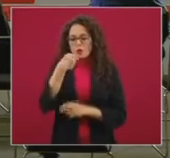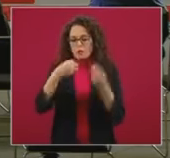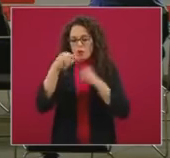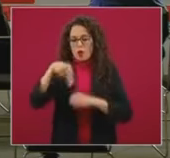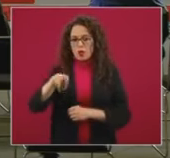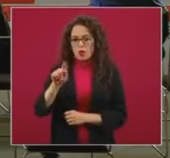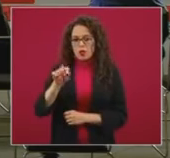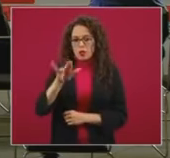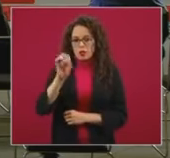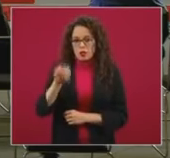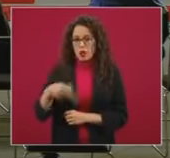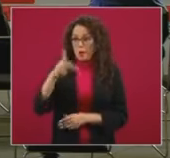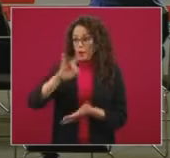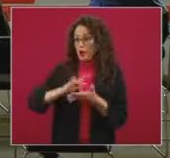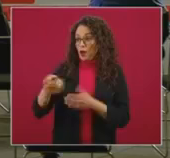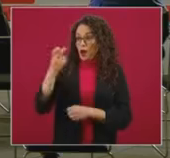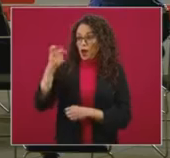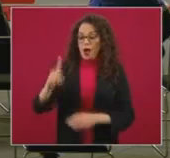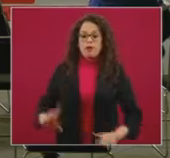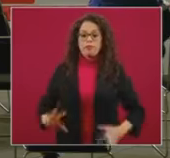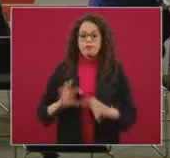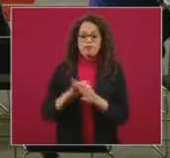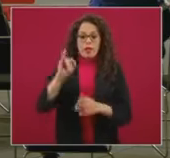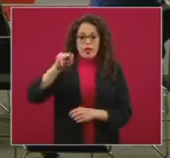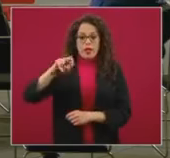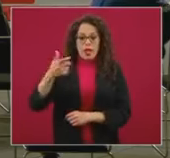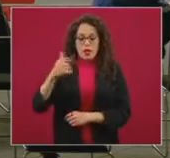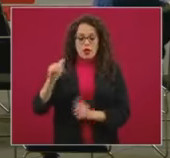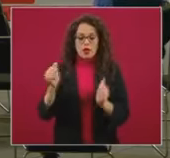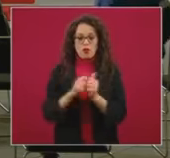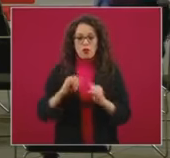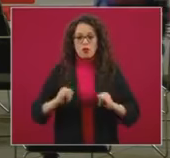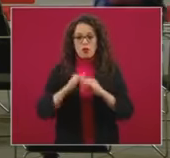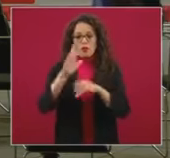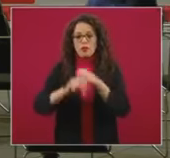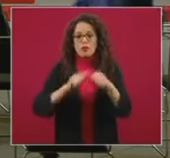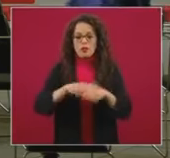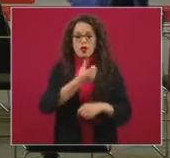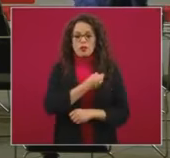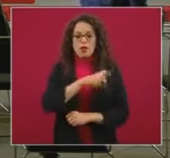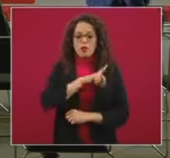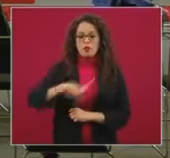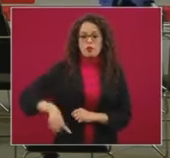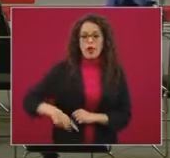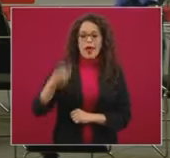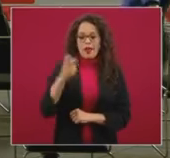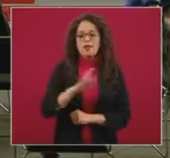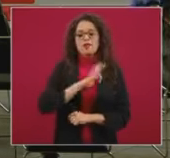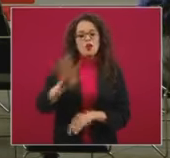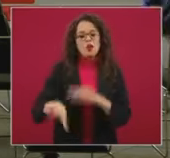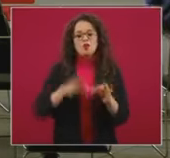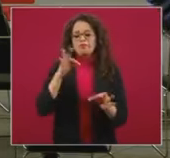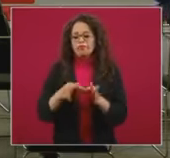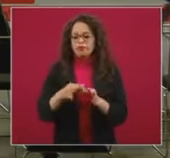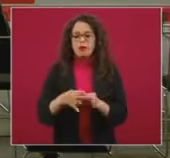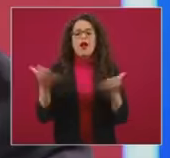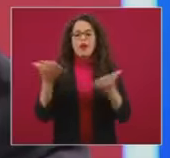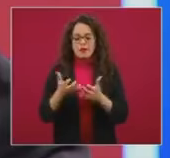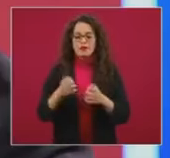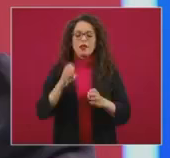que estableció esta alianza con el Instituto Nacional de Salud Pública, se logró finalmente tener la encuesta.